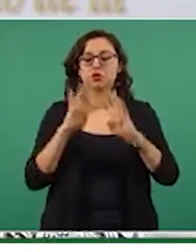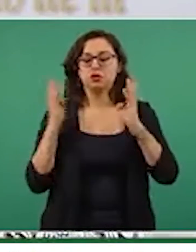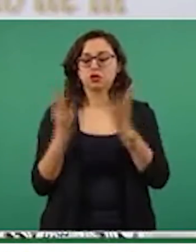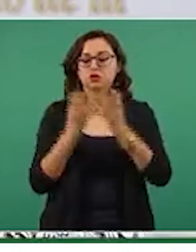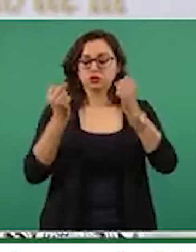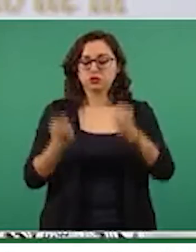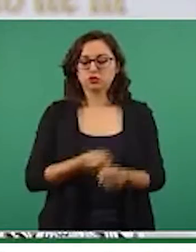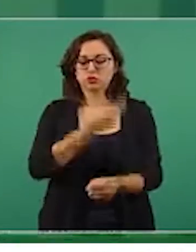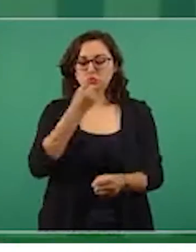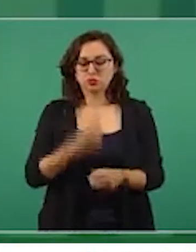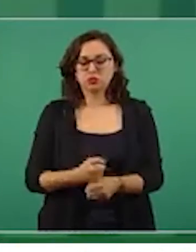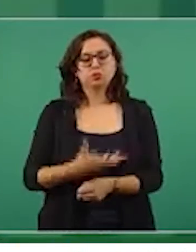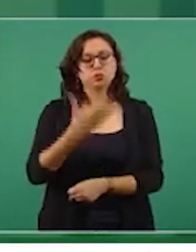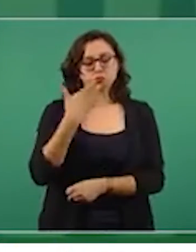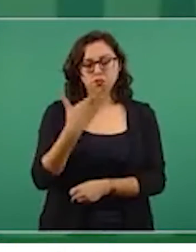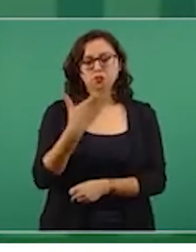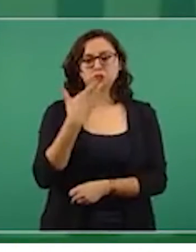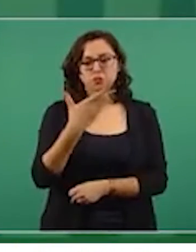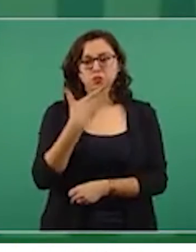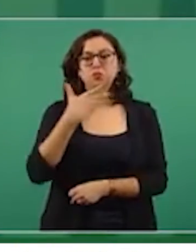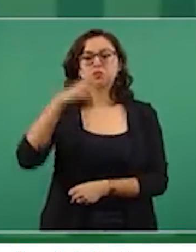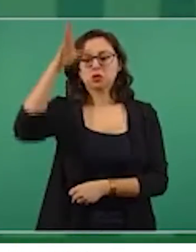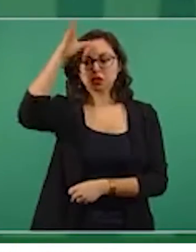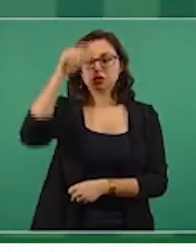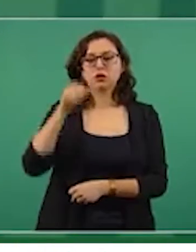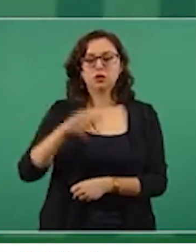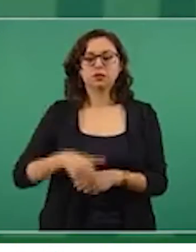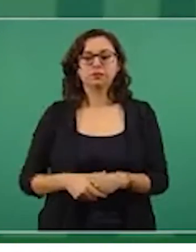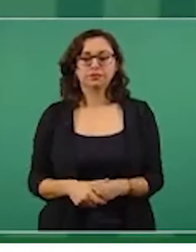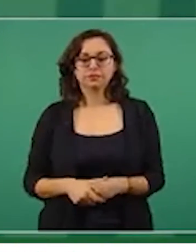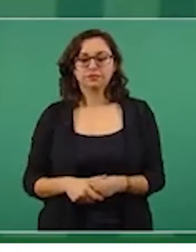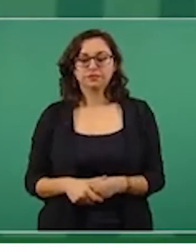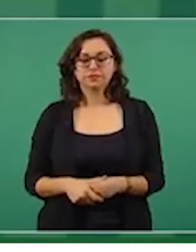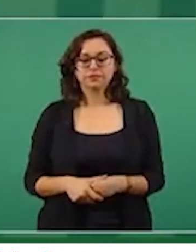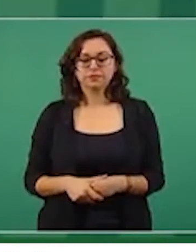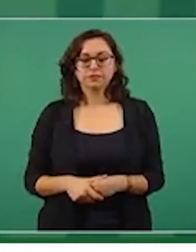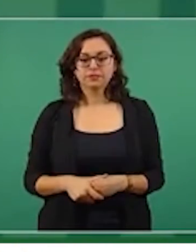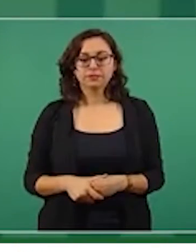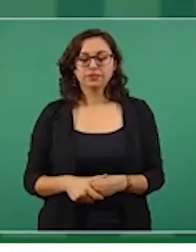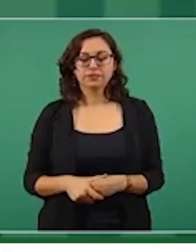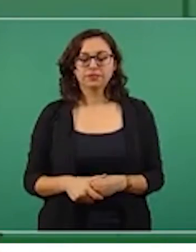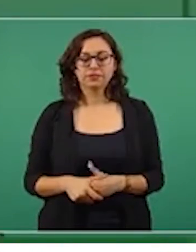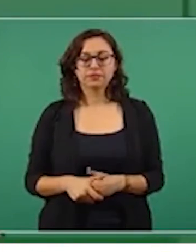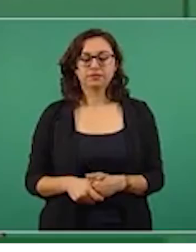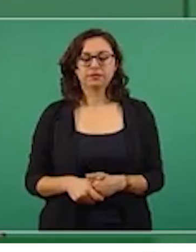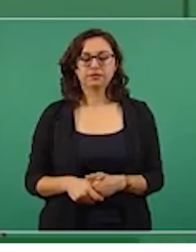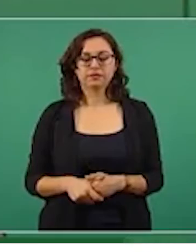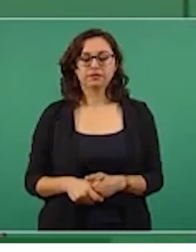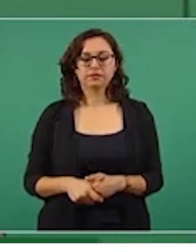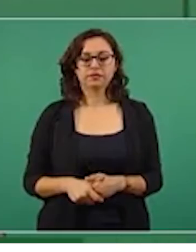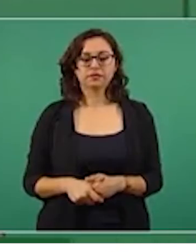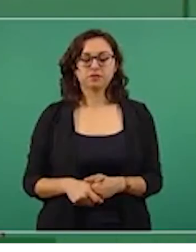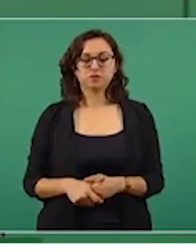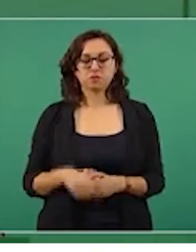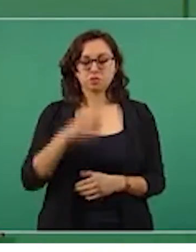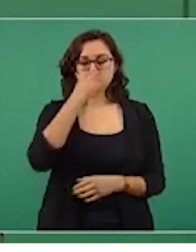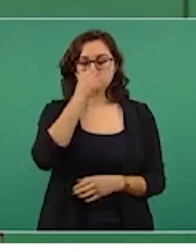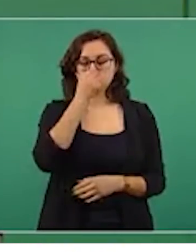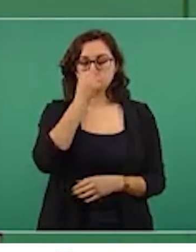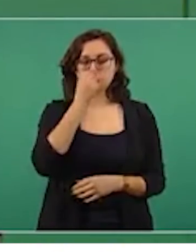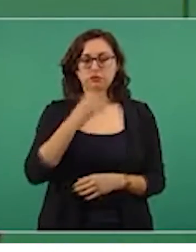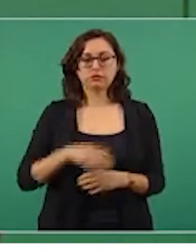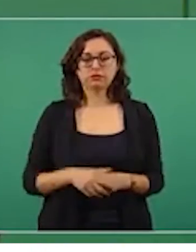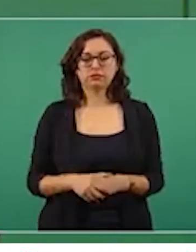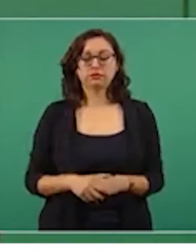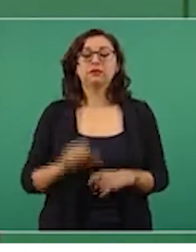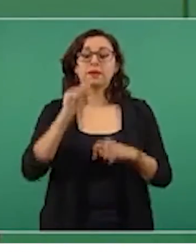Y ese pronunciamiento es el mismo que apoya la